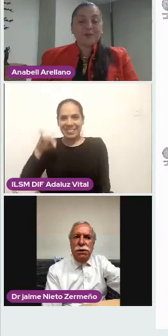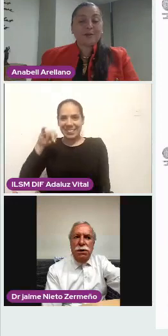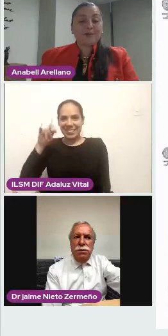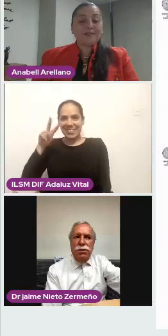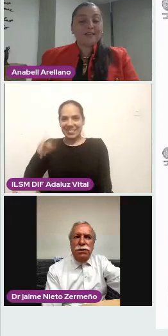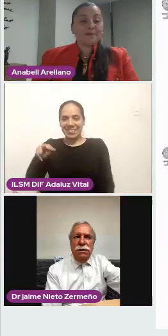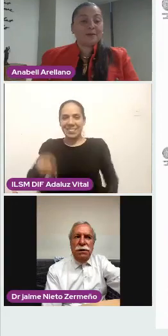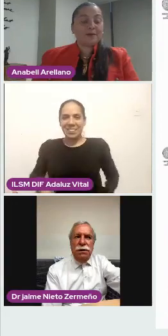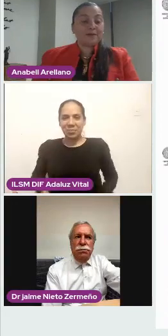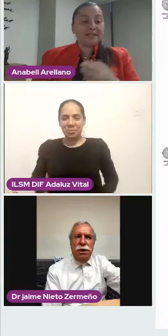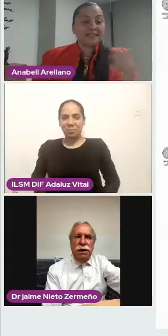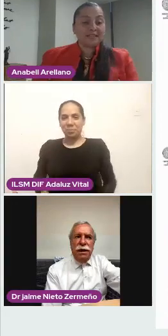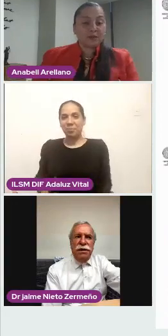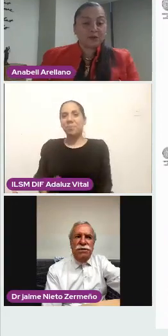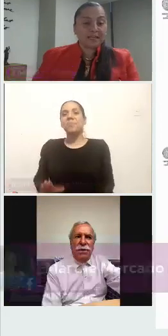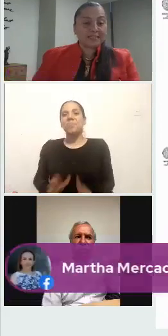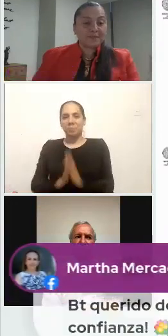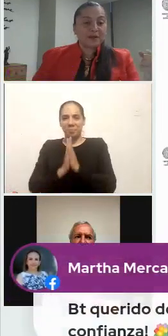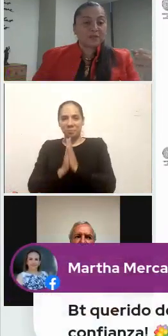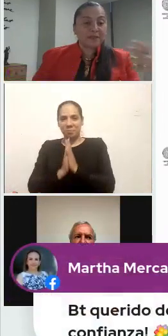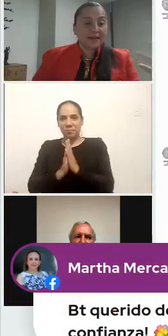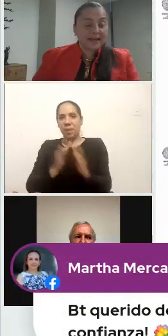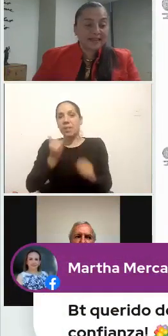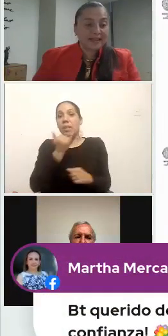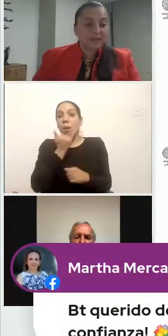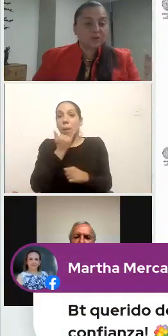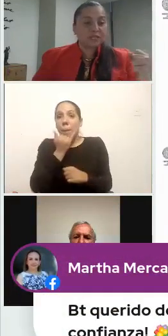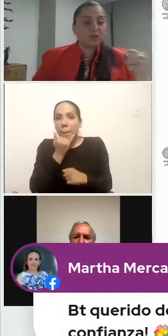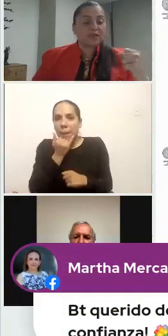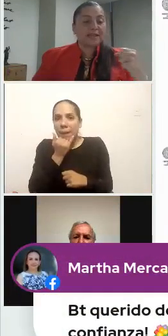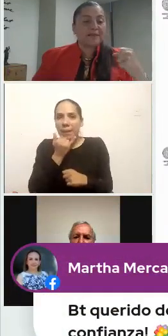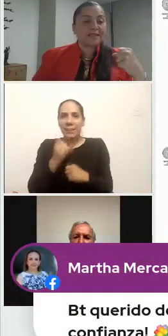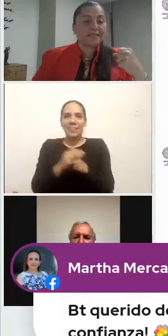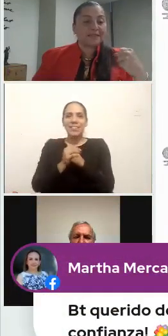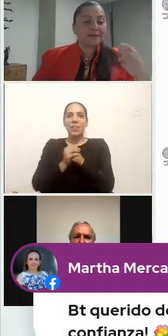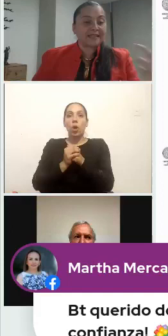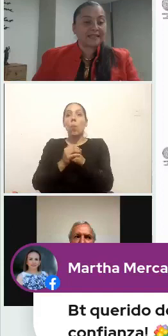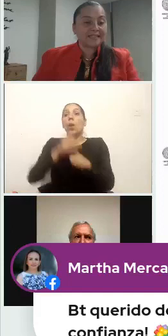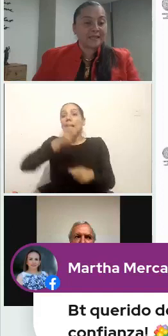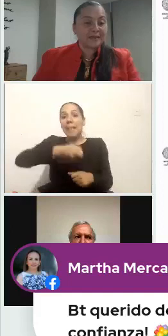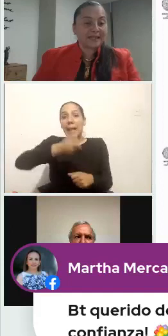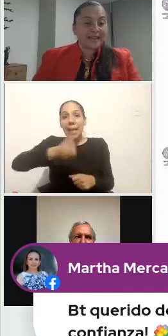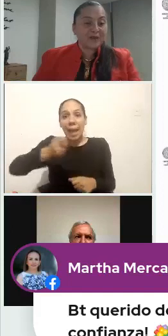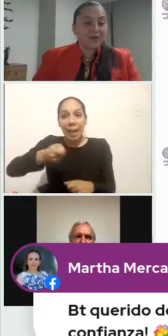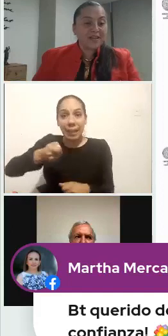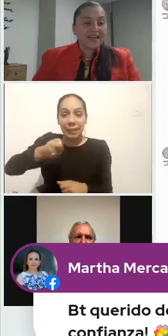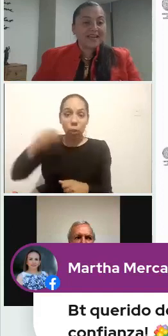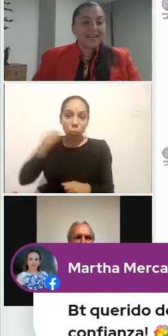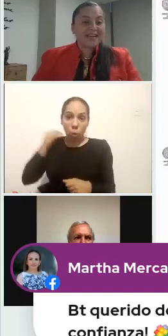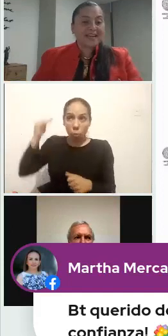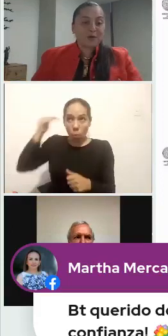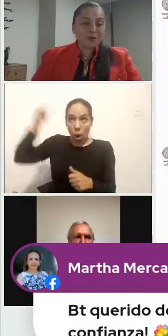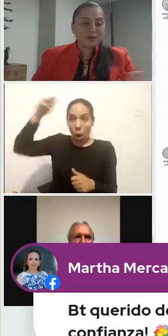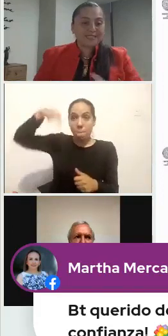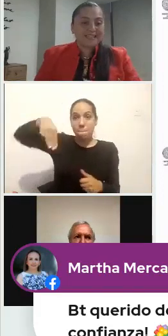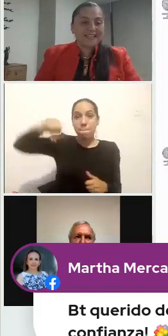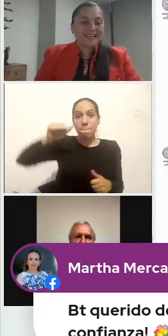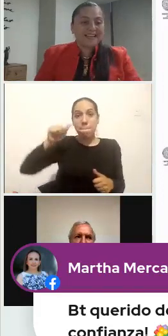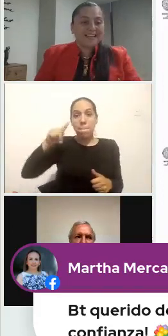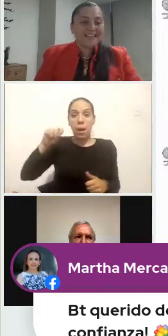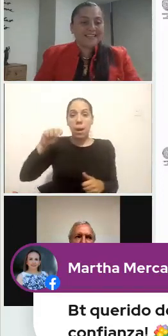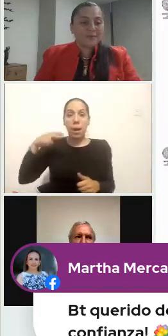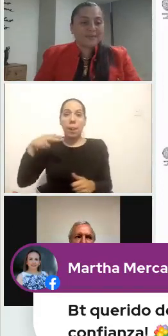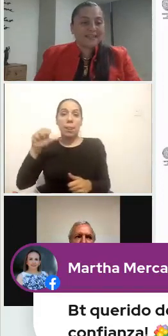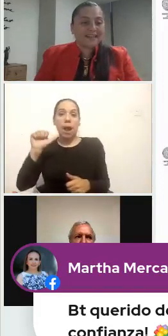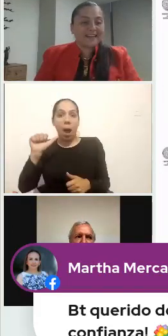Doctor, me permitía hacer, bueno, esta pausa para dejar un saludo de la magistrada Marta Leticia Mercado, que, bueno, pues, que